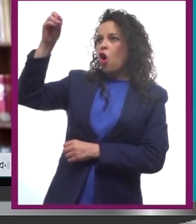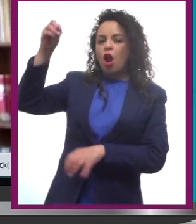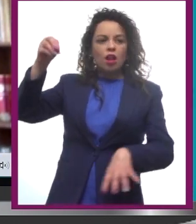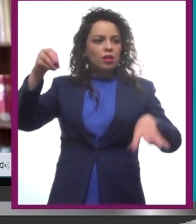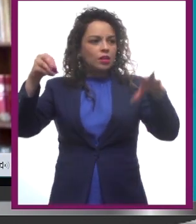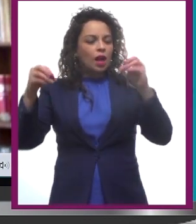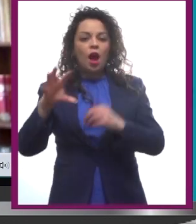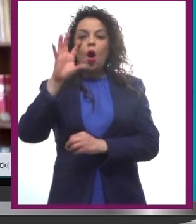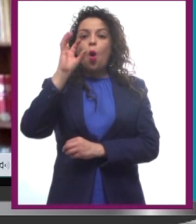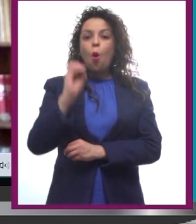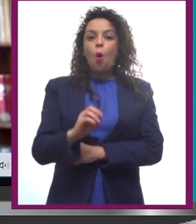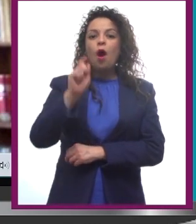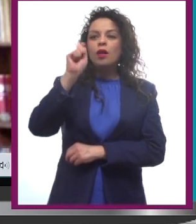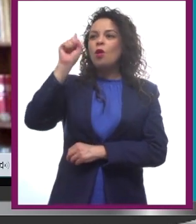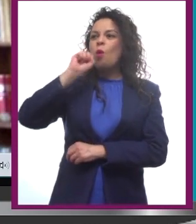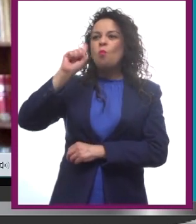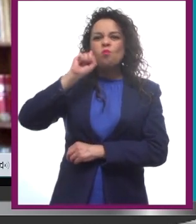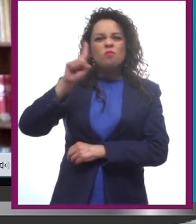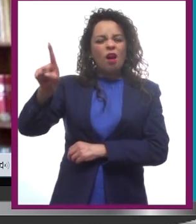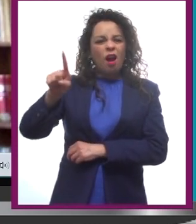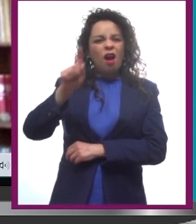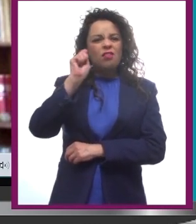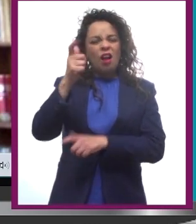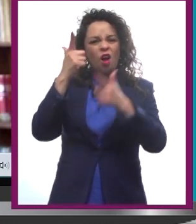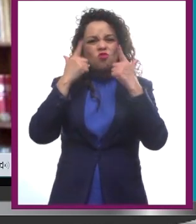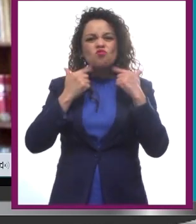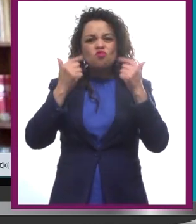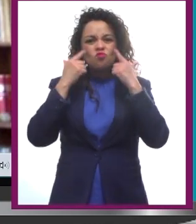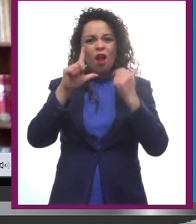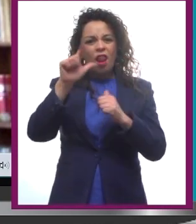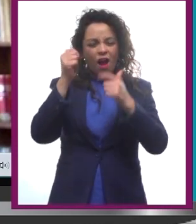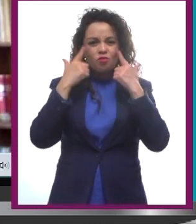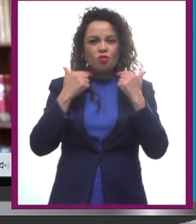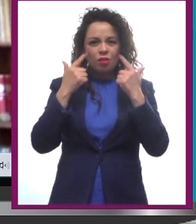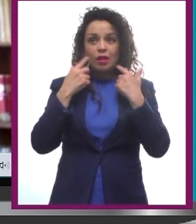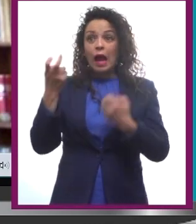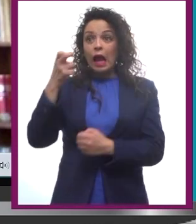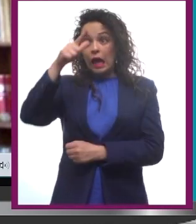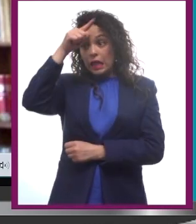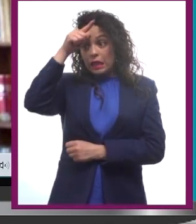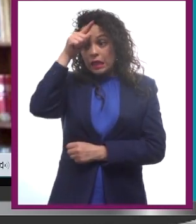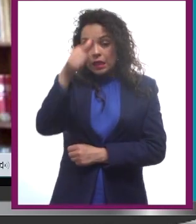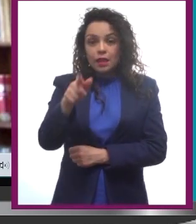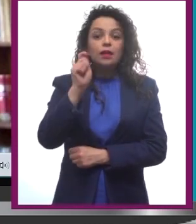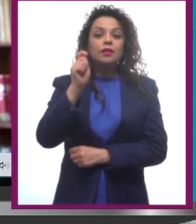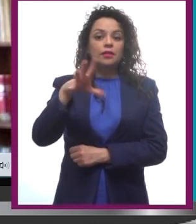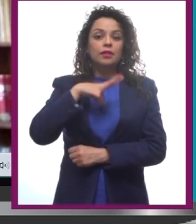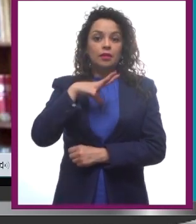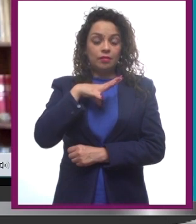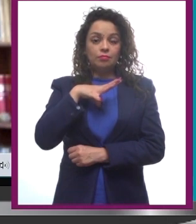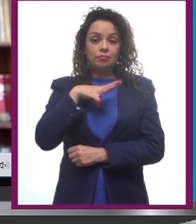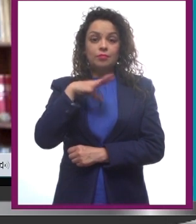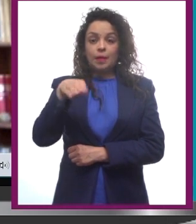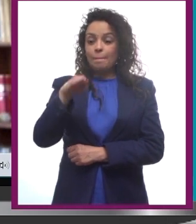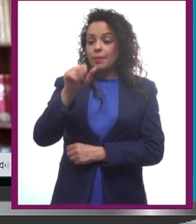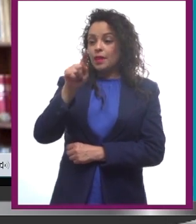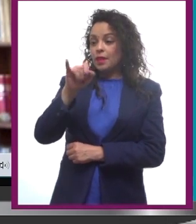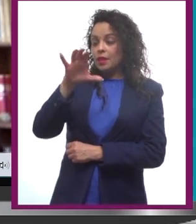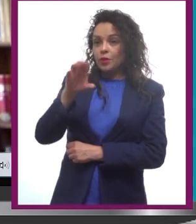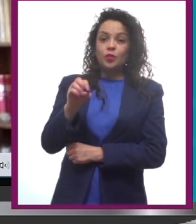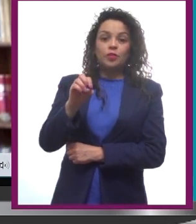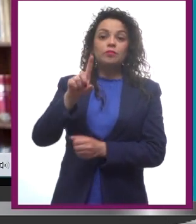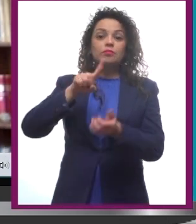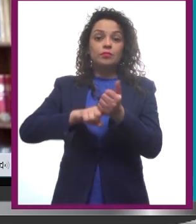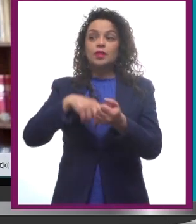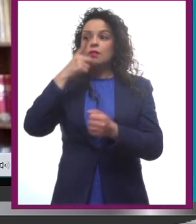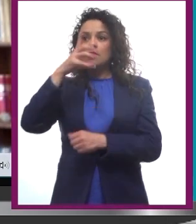Llorona, en todas ellas va a encontrar ese esquema mítico que dice Joseph Campbell que tienen